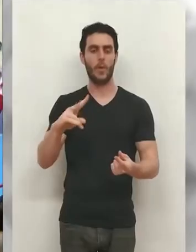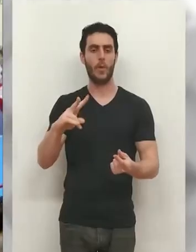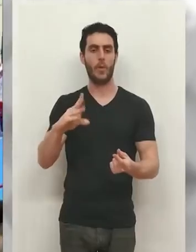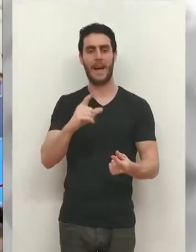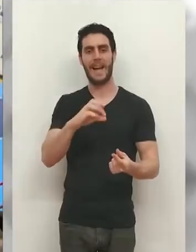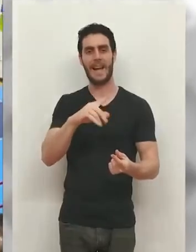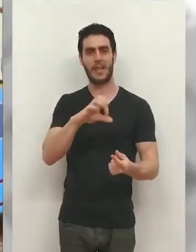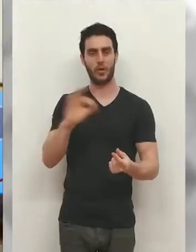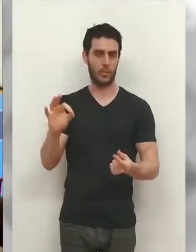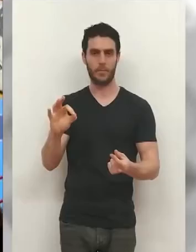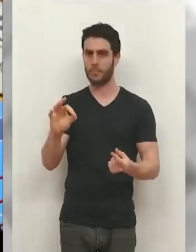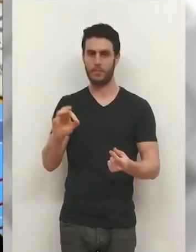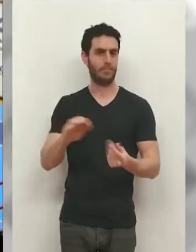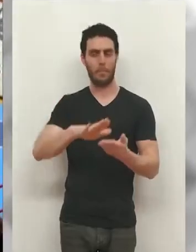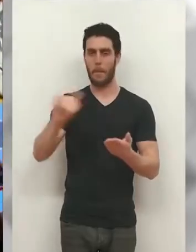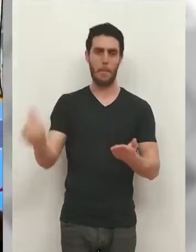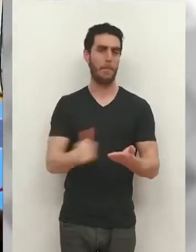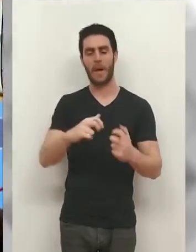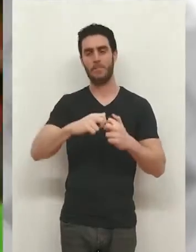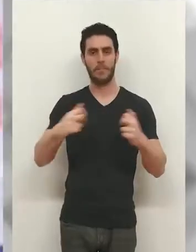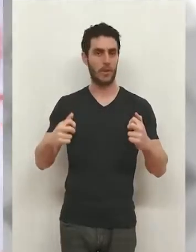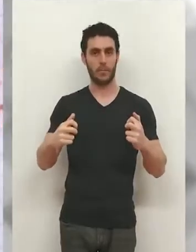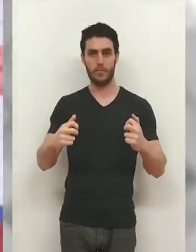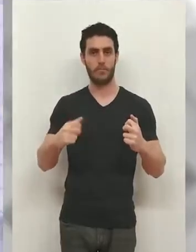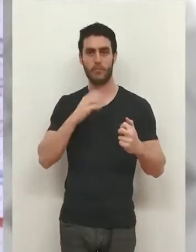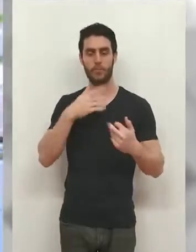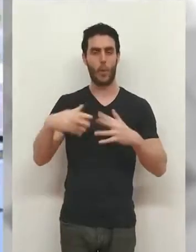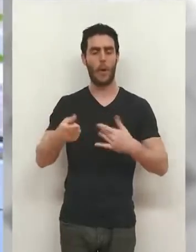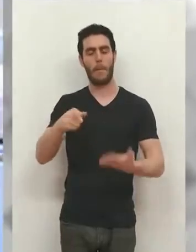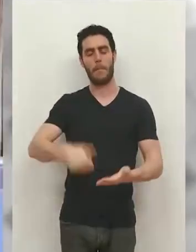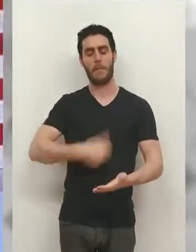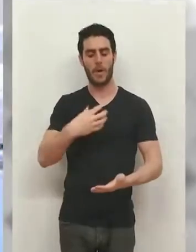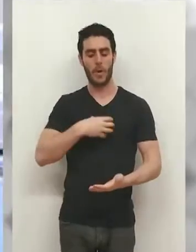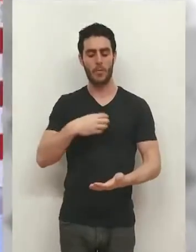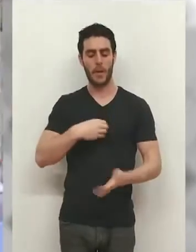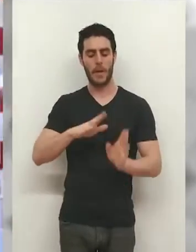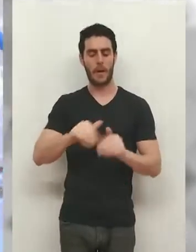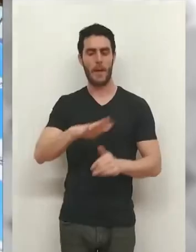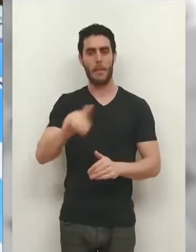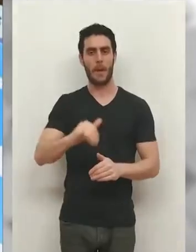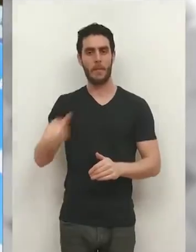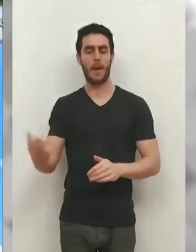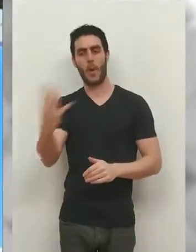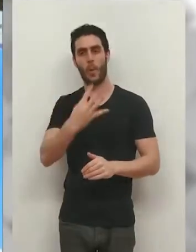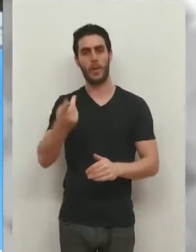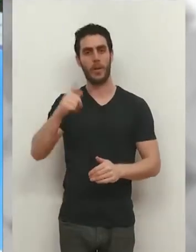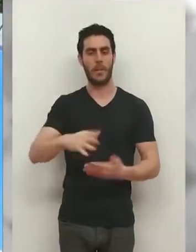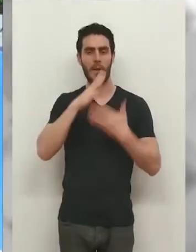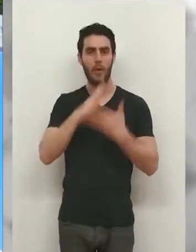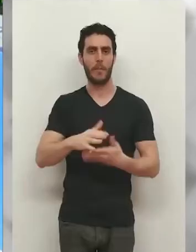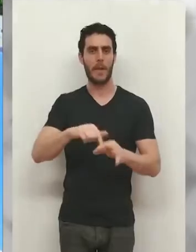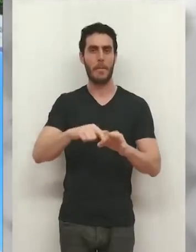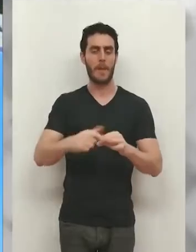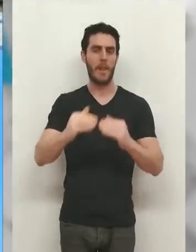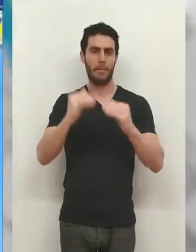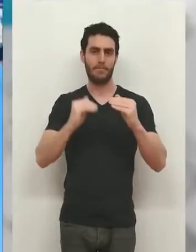Cadarso que no volverá a saltar a la pista en lo que resta de temporada. Con esta derrota los frangivinos enlazan cuatro tropiezos y dicen adiós por el momento